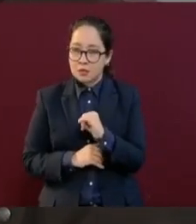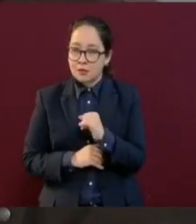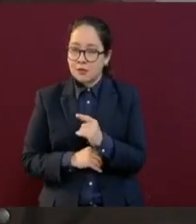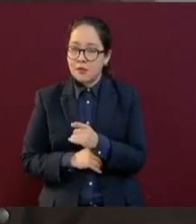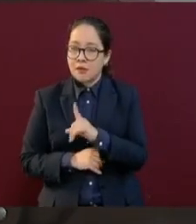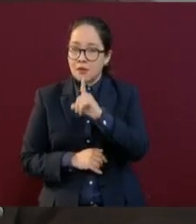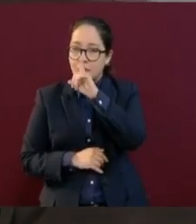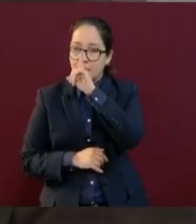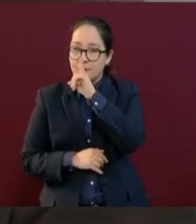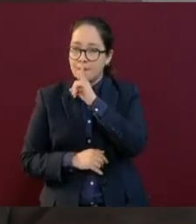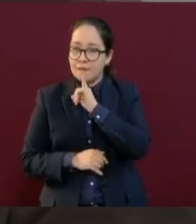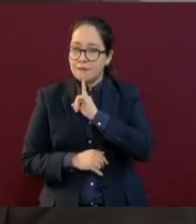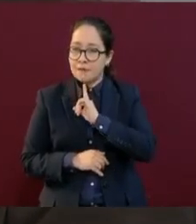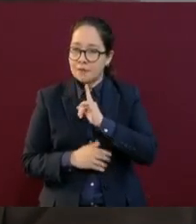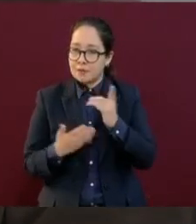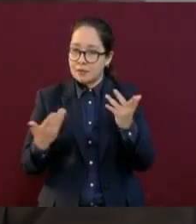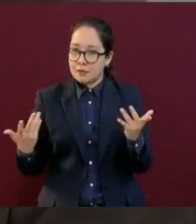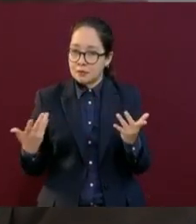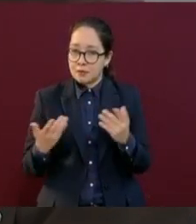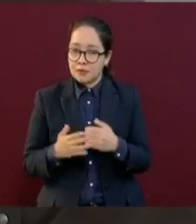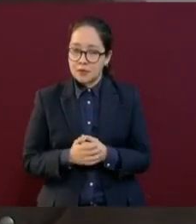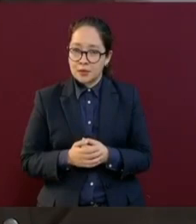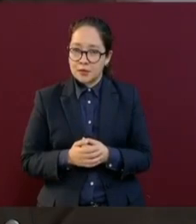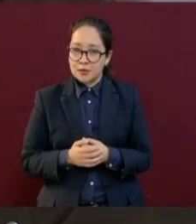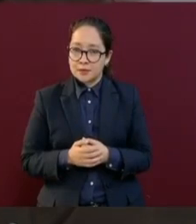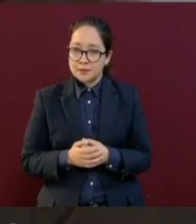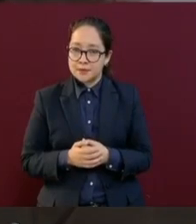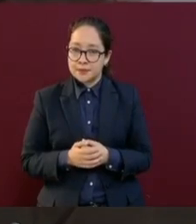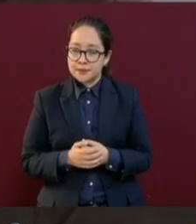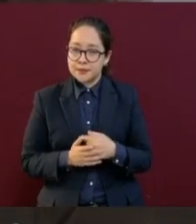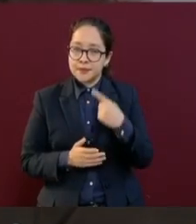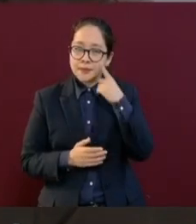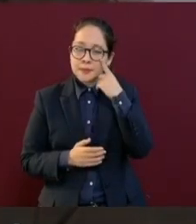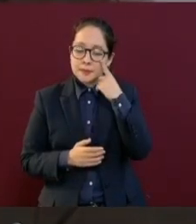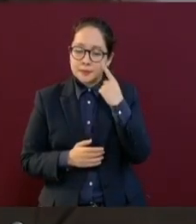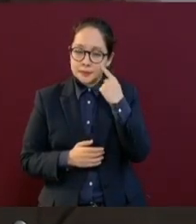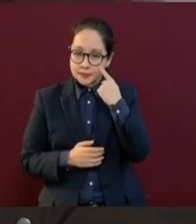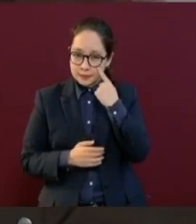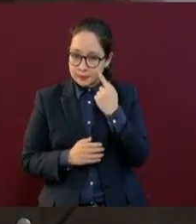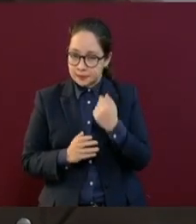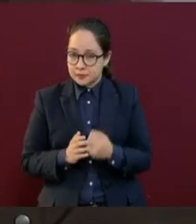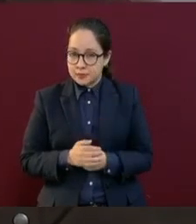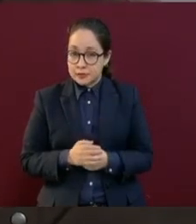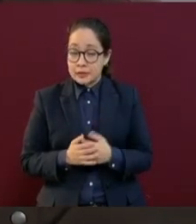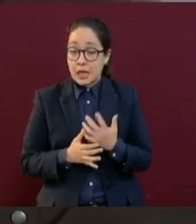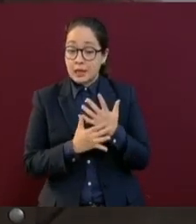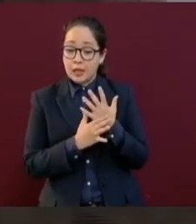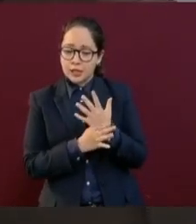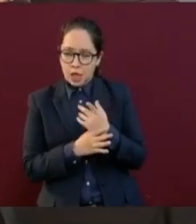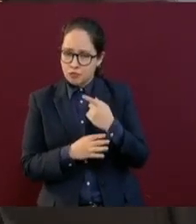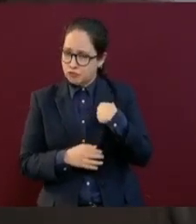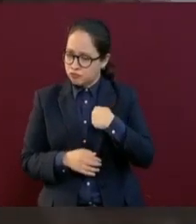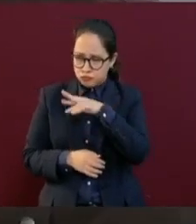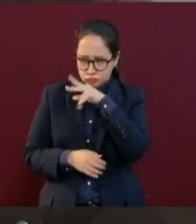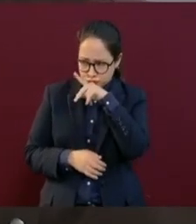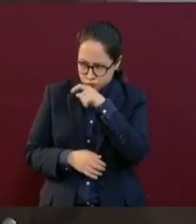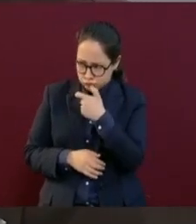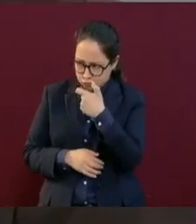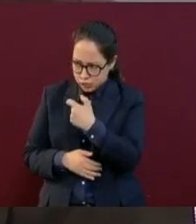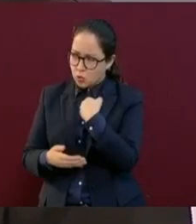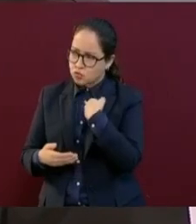un lenguaje. Decían yo me encargo de bajar recursos.